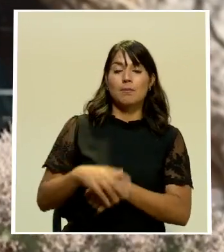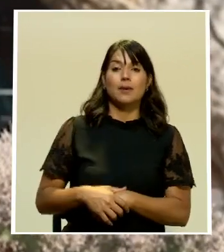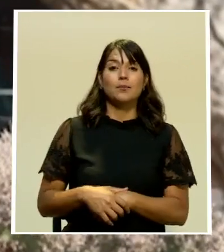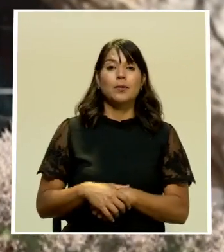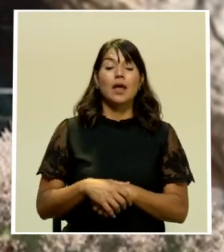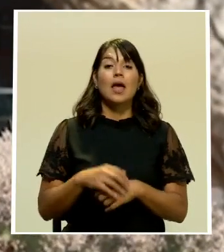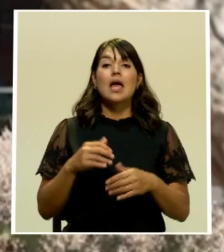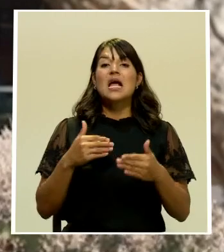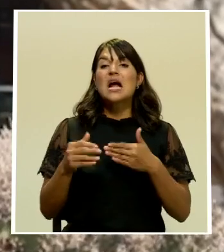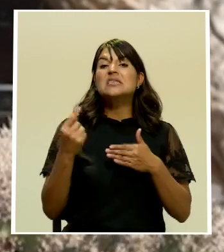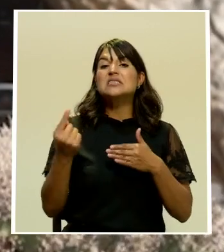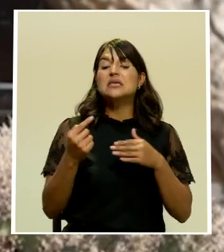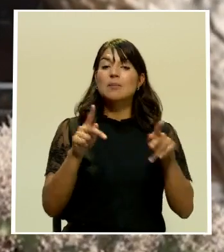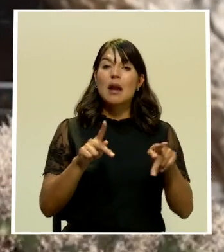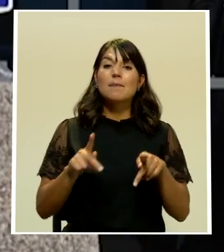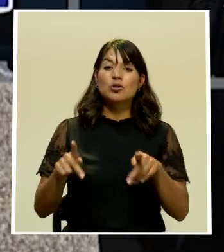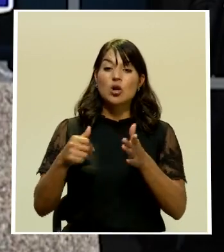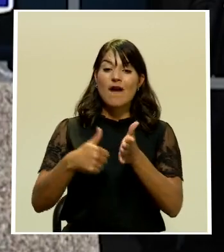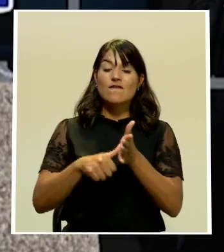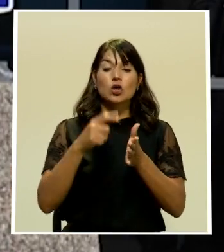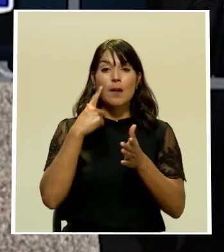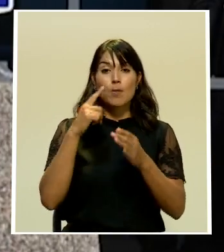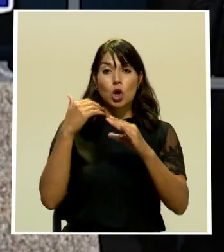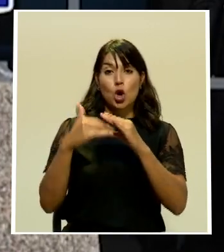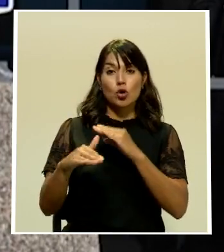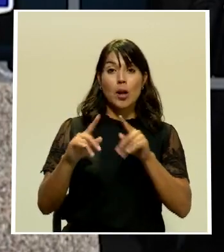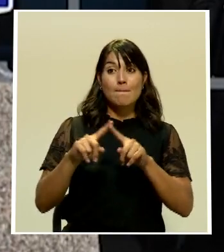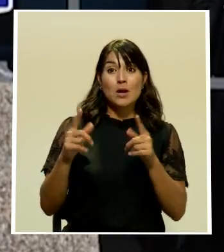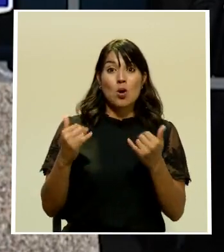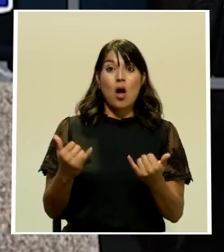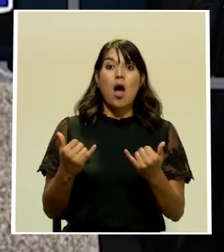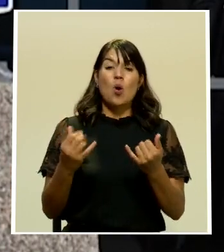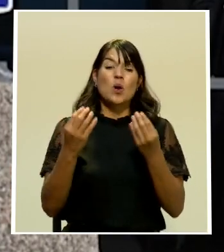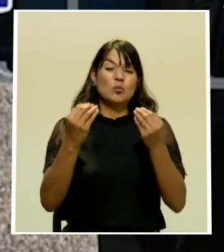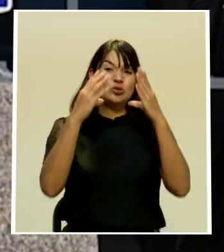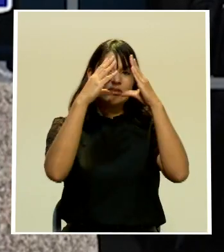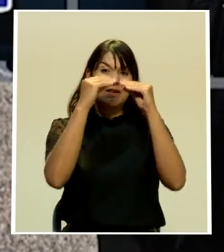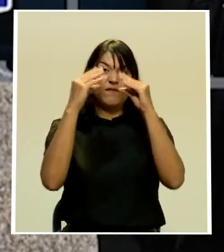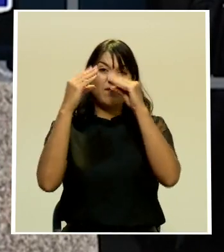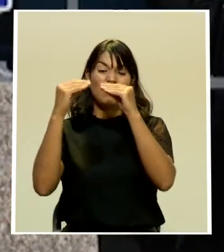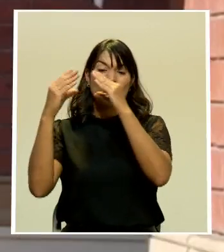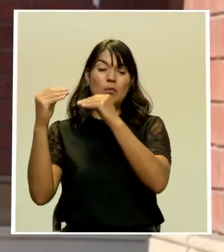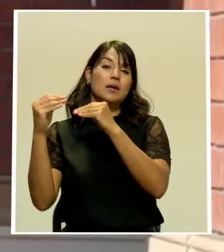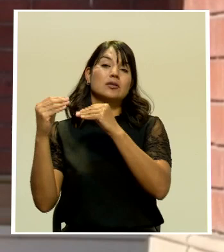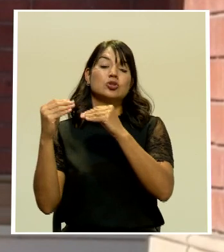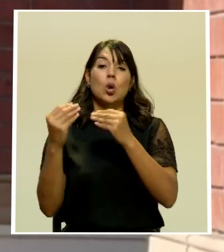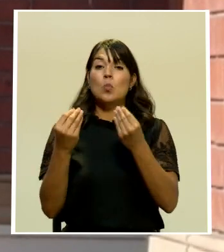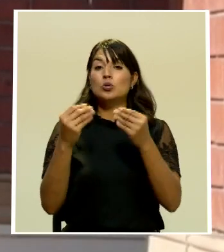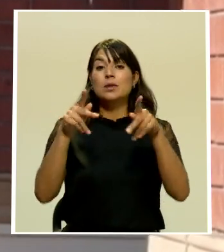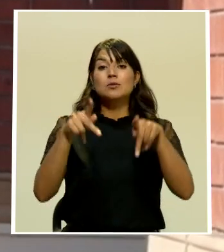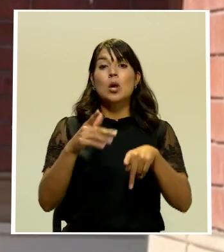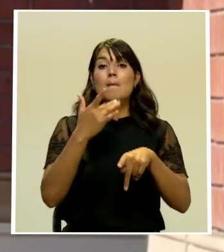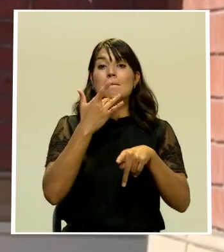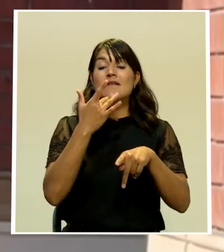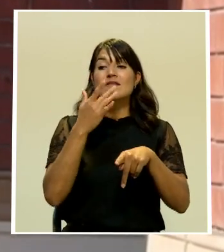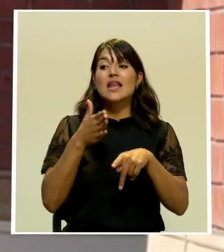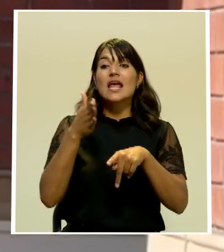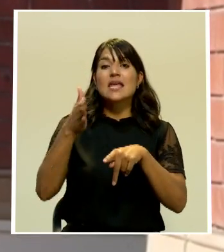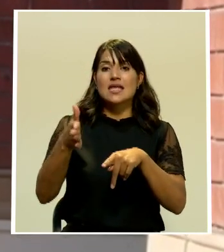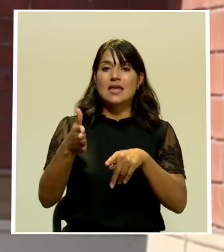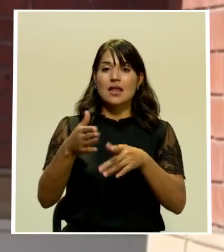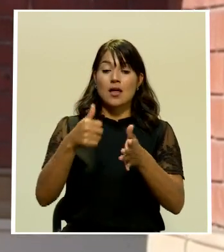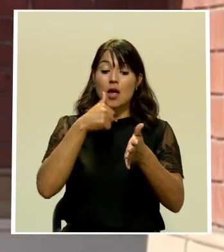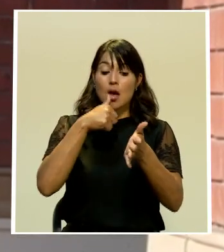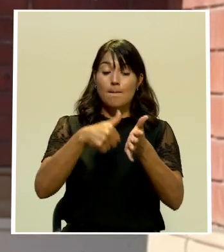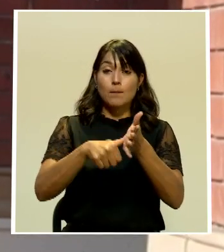normalmente la gente lo hace por correo pero en medio de tantas informaciones cruzadas sobre su fiabilidad muchos han optado por depositar el voto